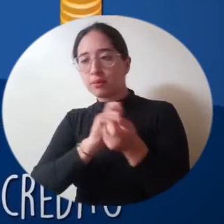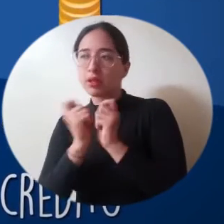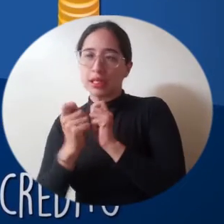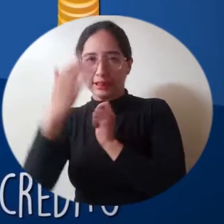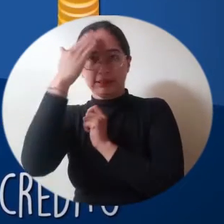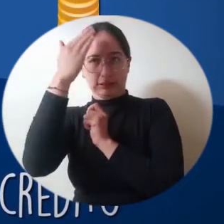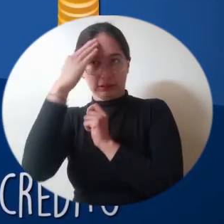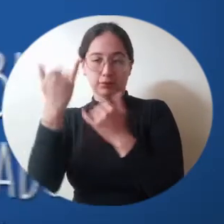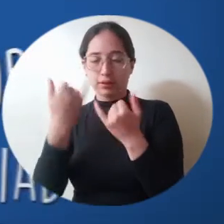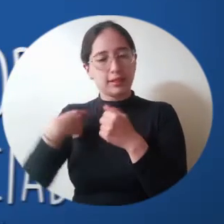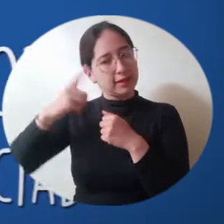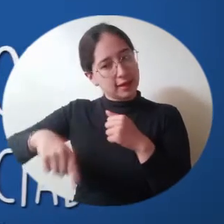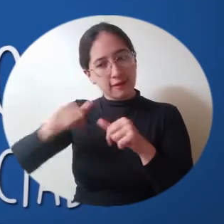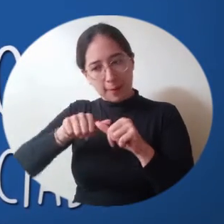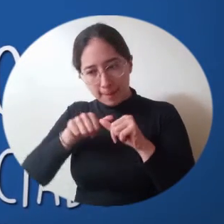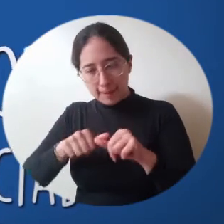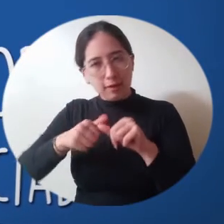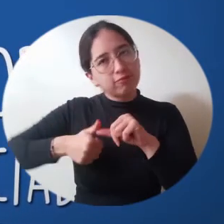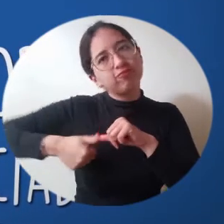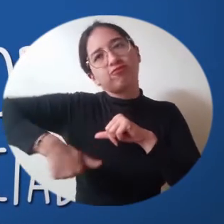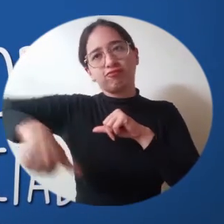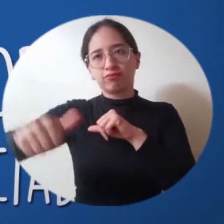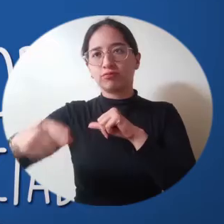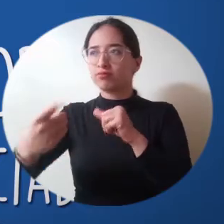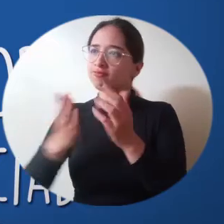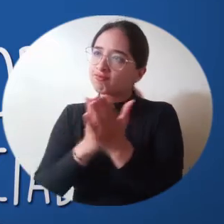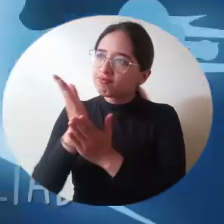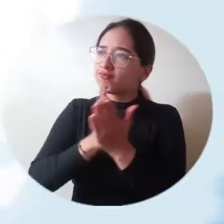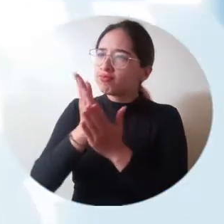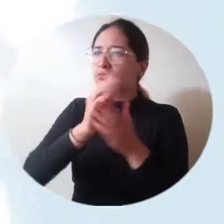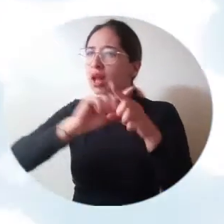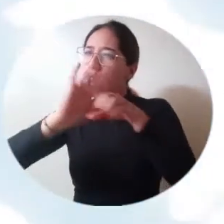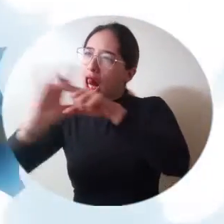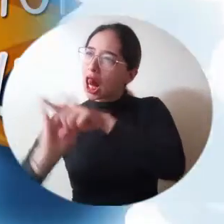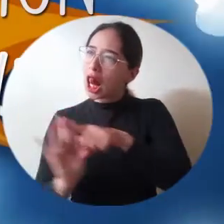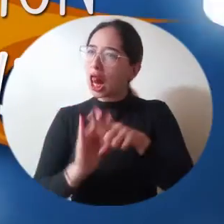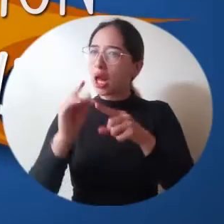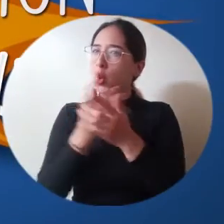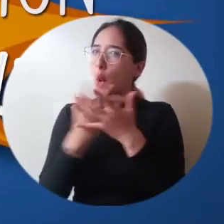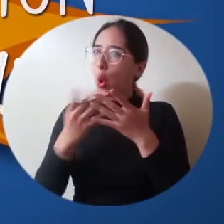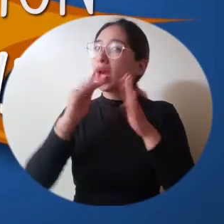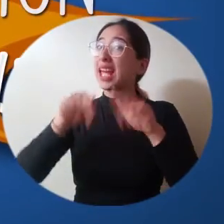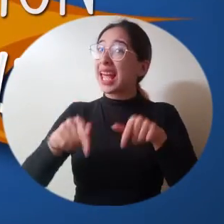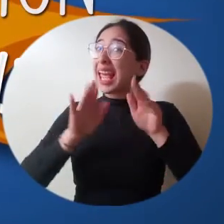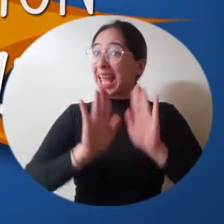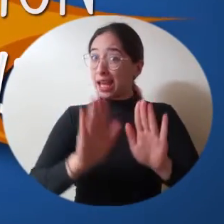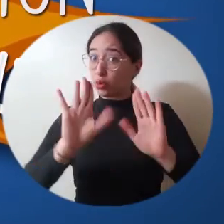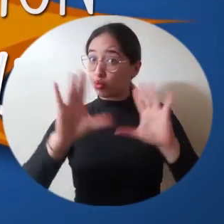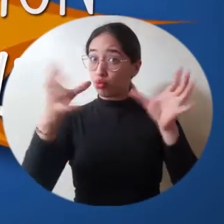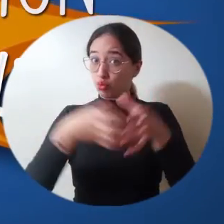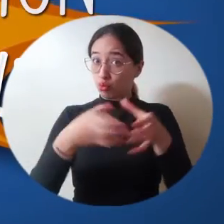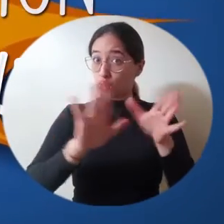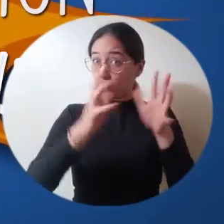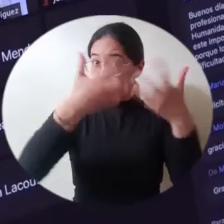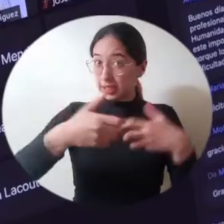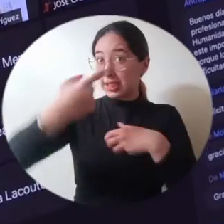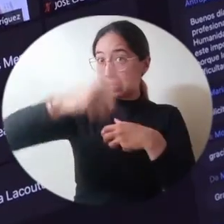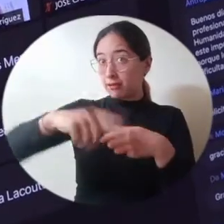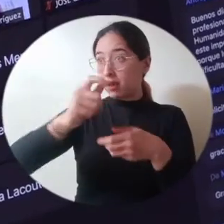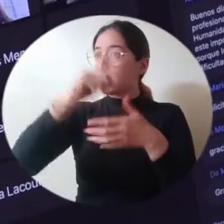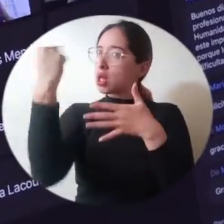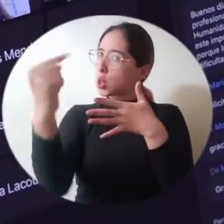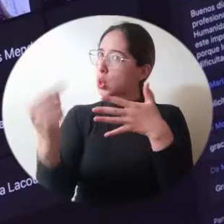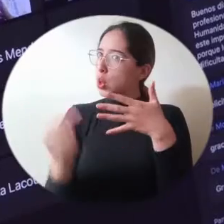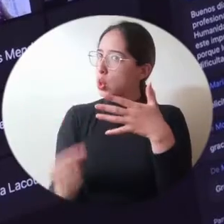reflexione permanentemente en aquellos elementos que este organismo debe empezar a incorporar para que efectivamente sea